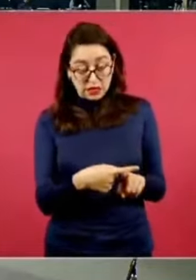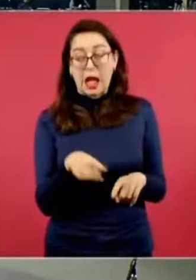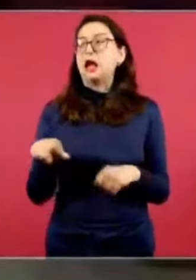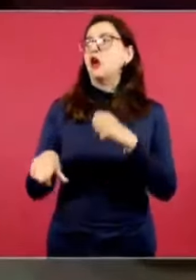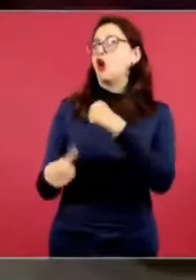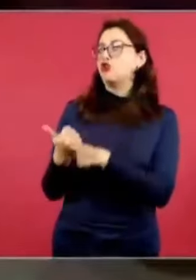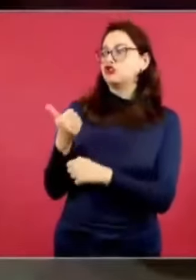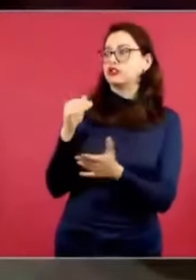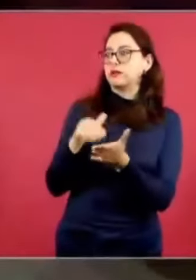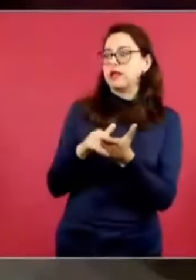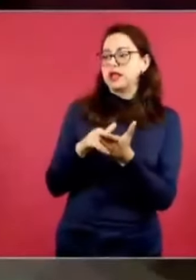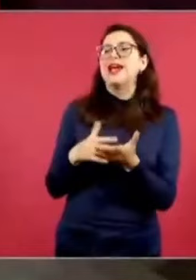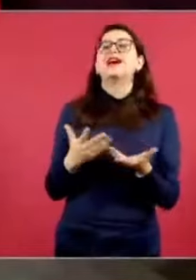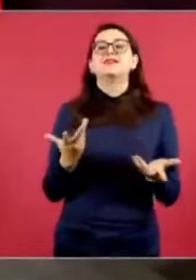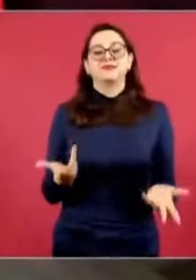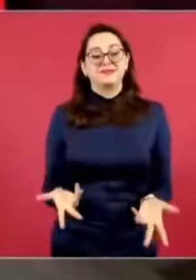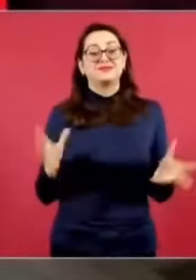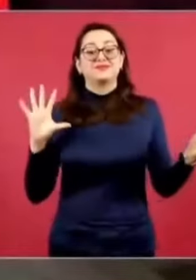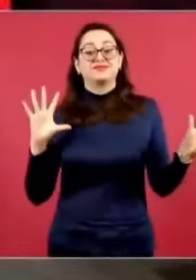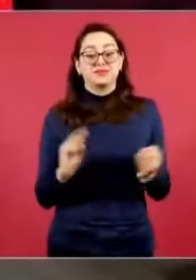hectáreas.